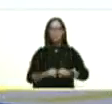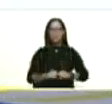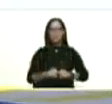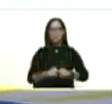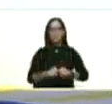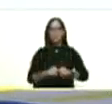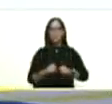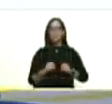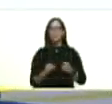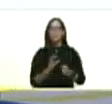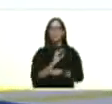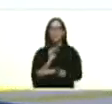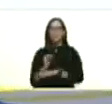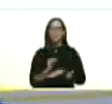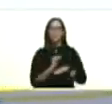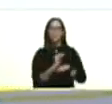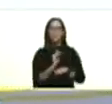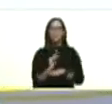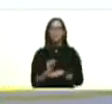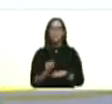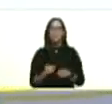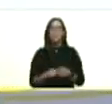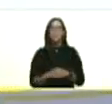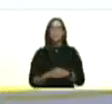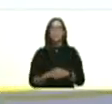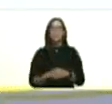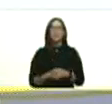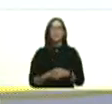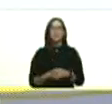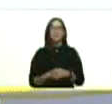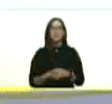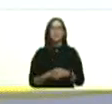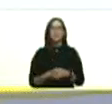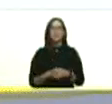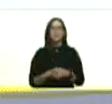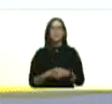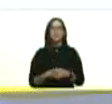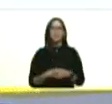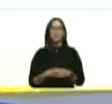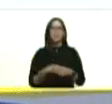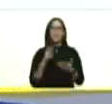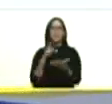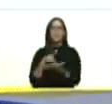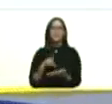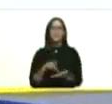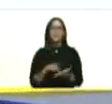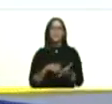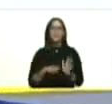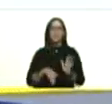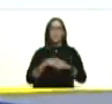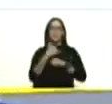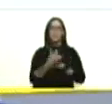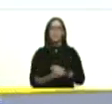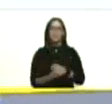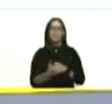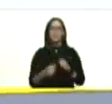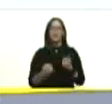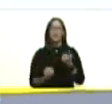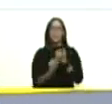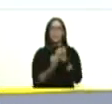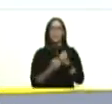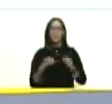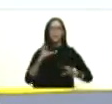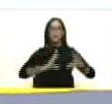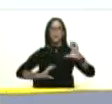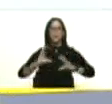mitigación de cualquier evento atmosférico mi comandante jefe que se presente de manera planificada con apoyo científico de